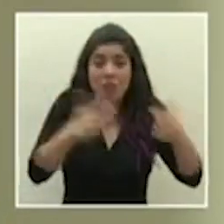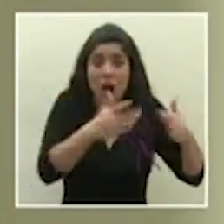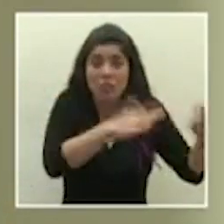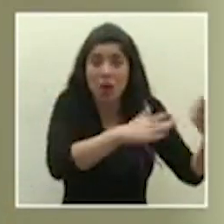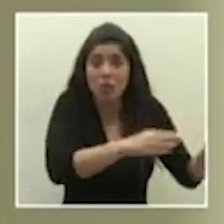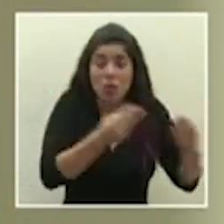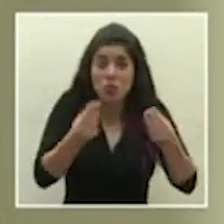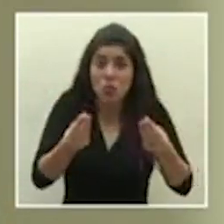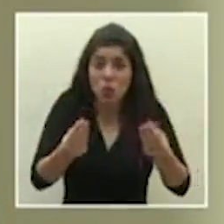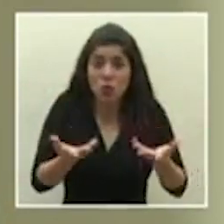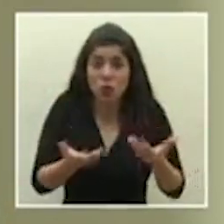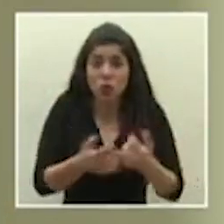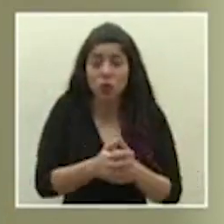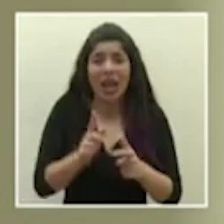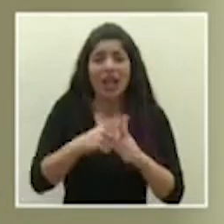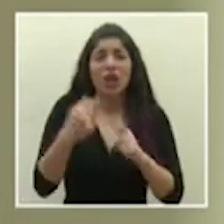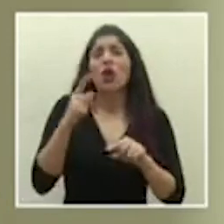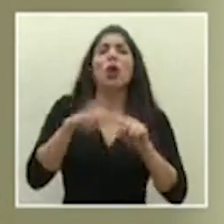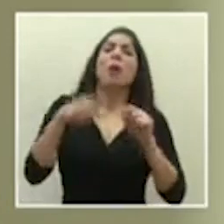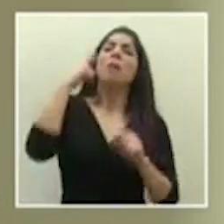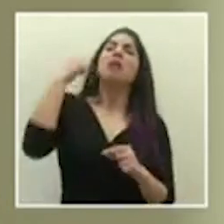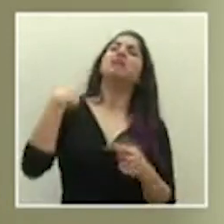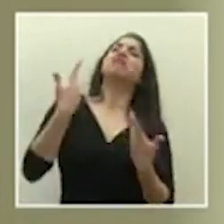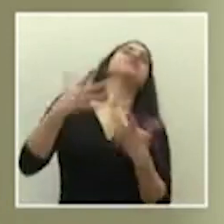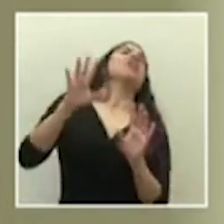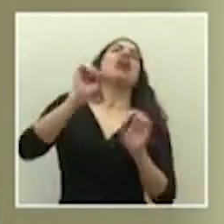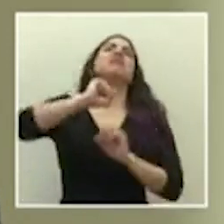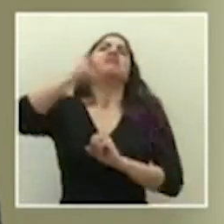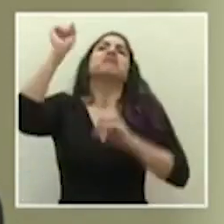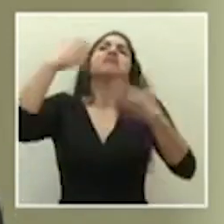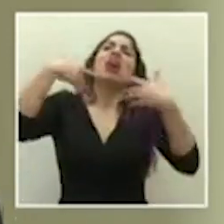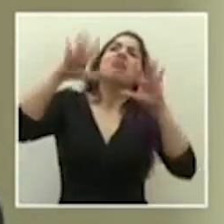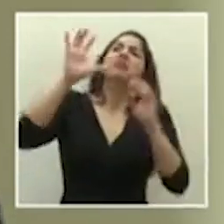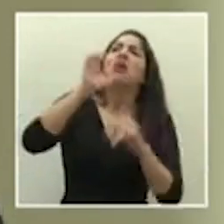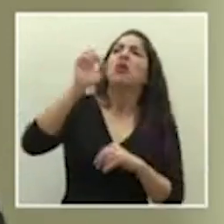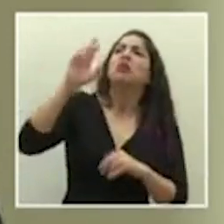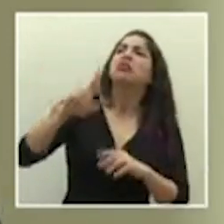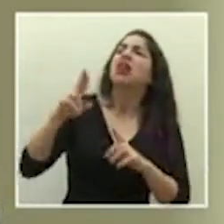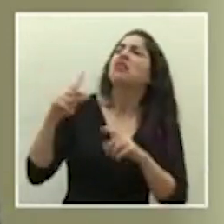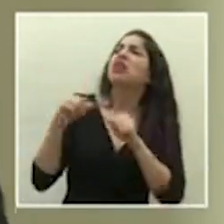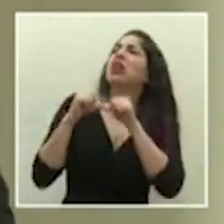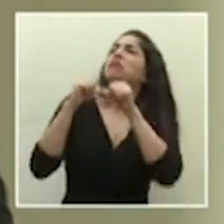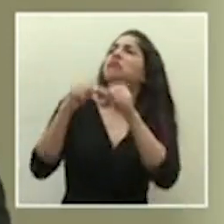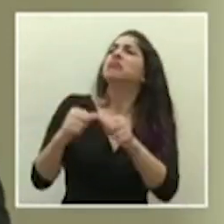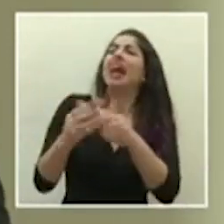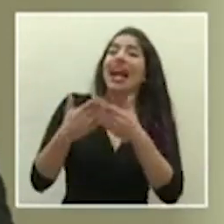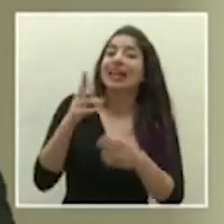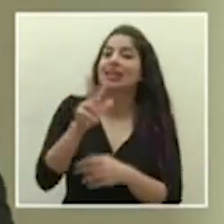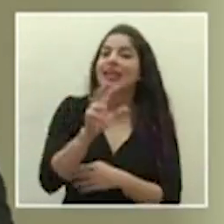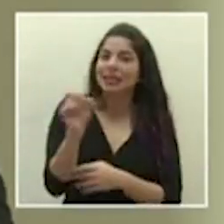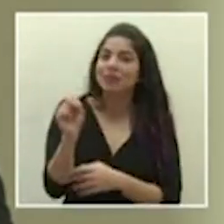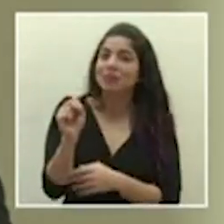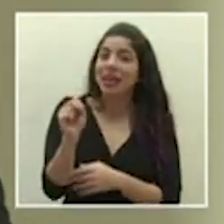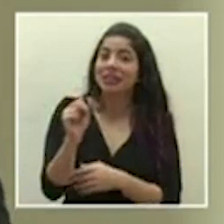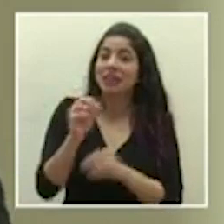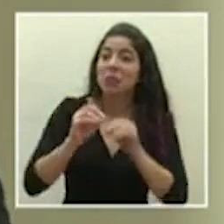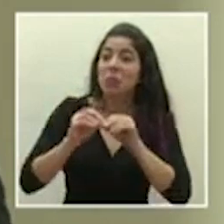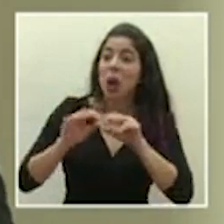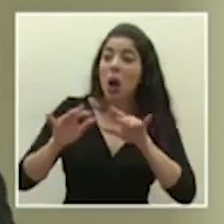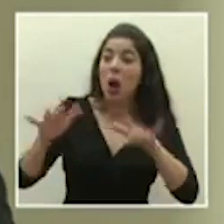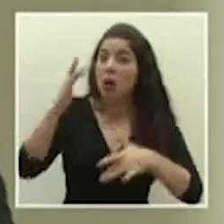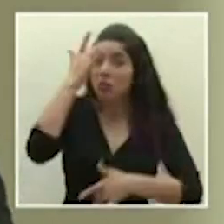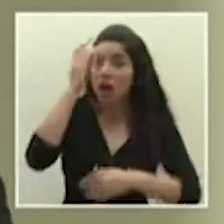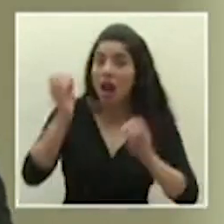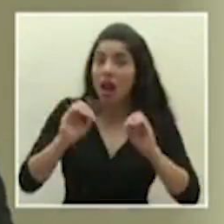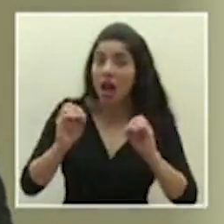podemos en esto pensar que ya salimos victoriosos pensar que porque Costa Rica ha mantenido un estatus en estos casi tres meses sin transmisión comunitaria